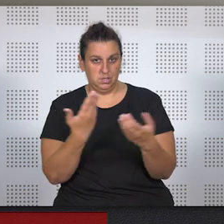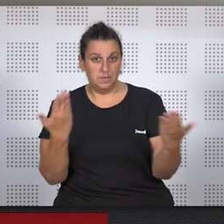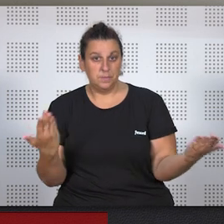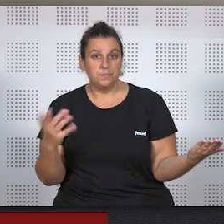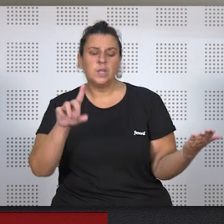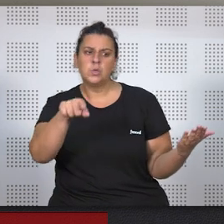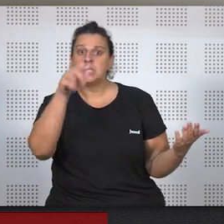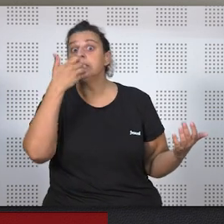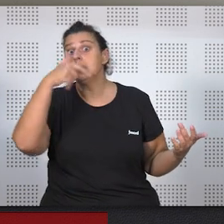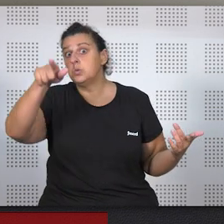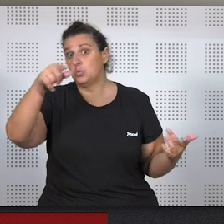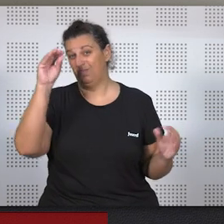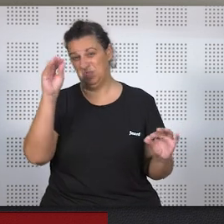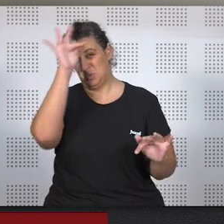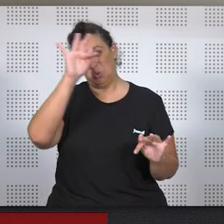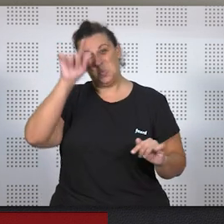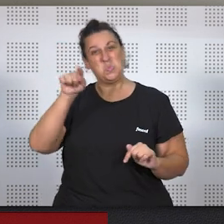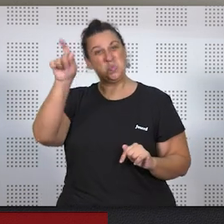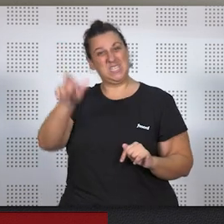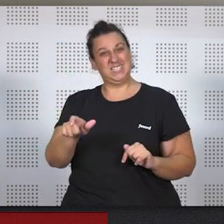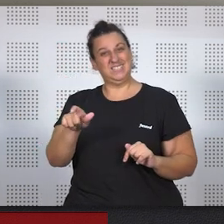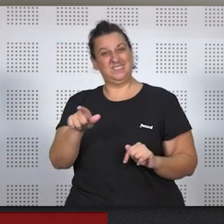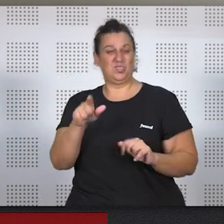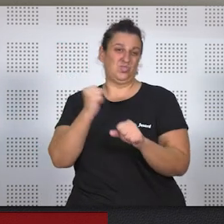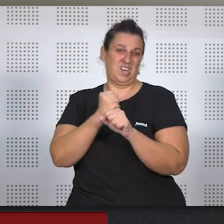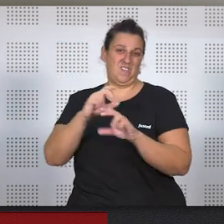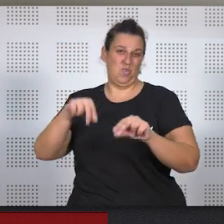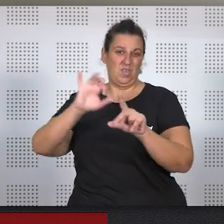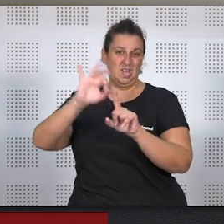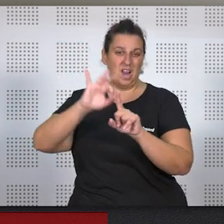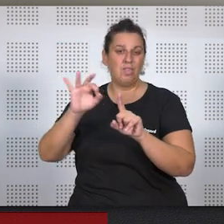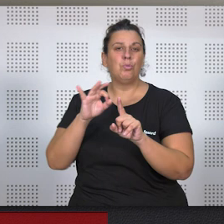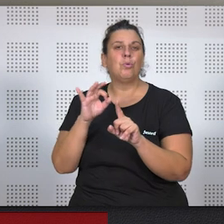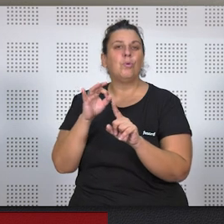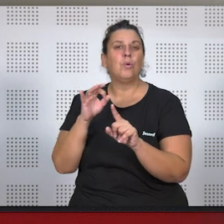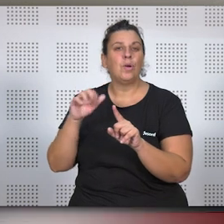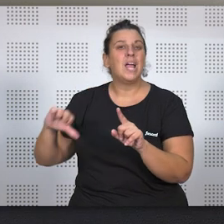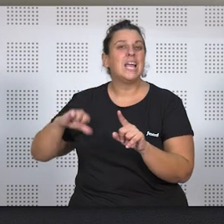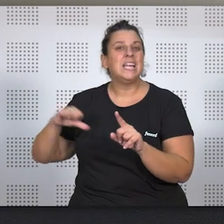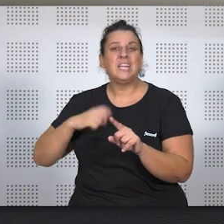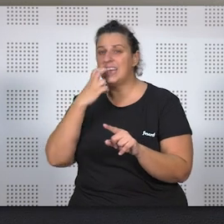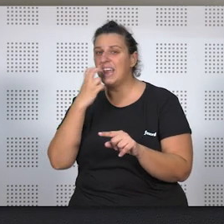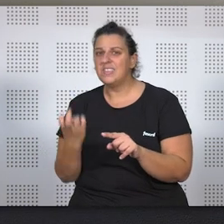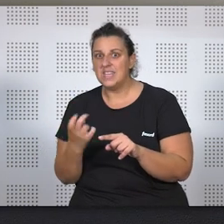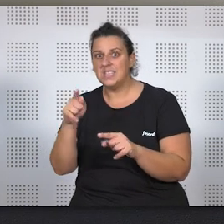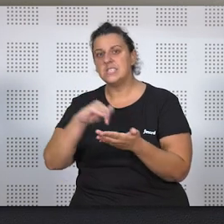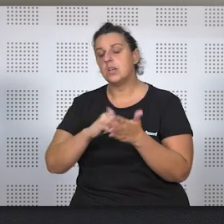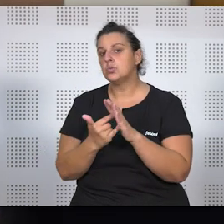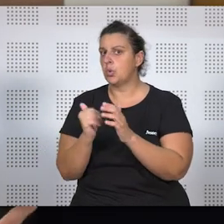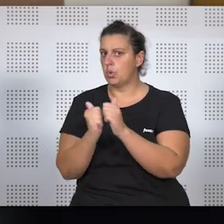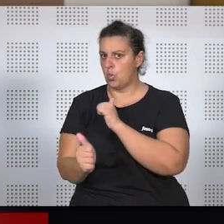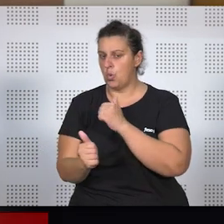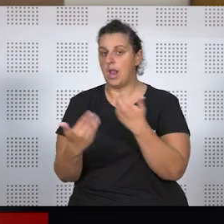supuesto que a ti se te planteaba para resolver esta clínica odontológica, en el fondo, ¿cuál sería la solución que se debería adoptar?